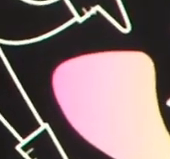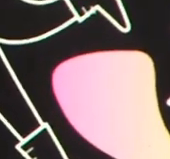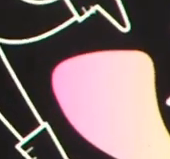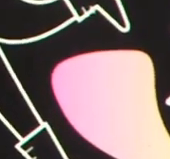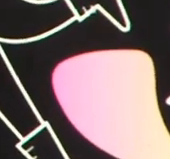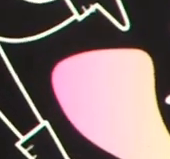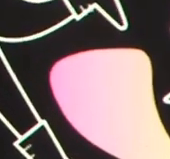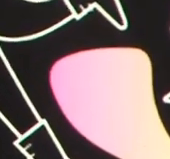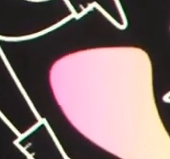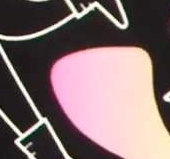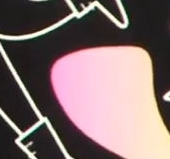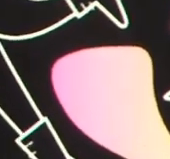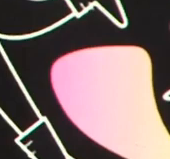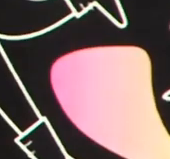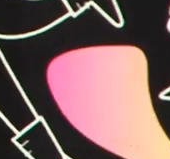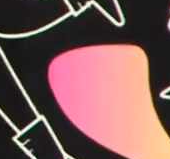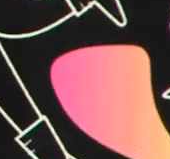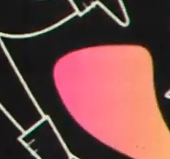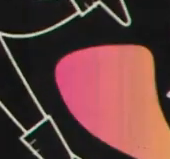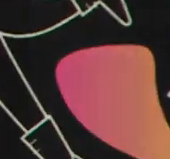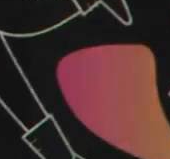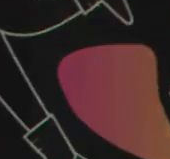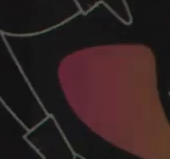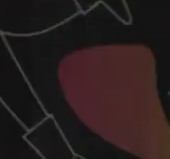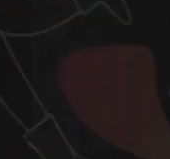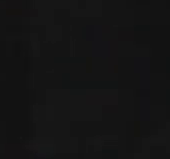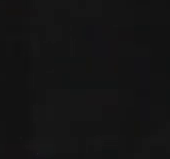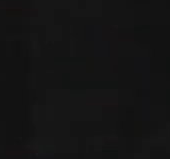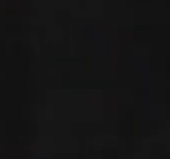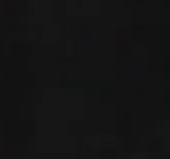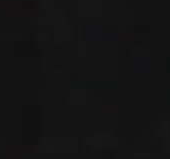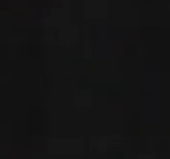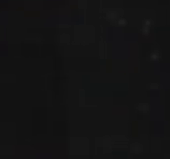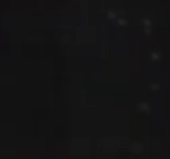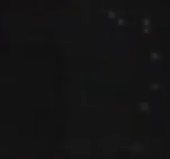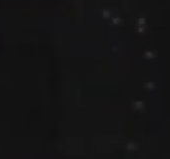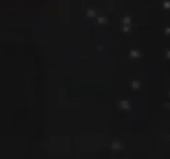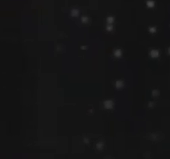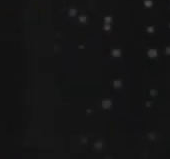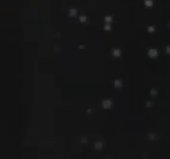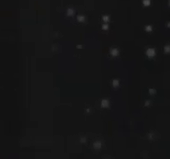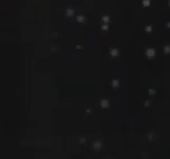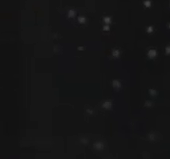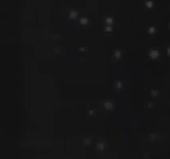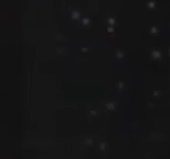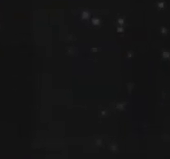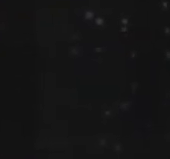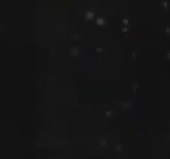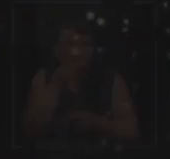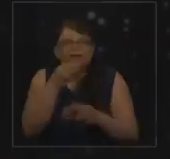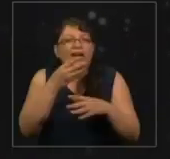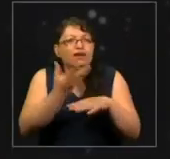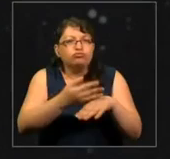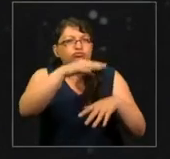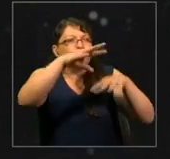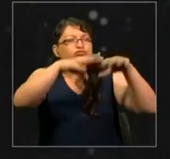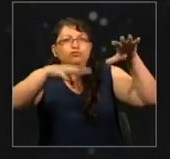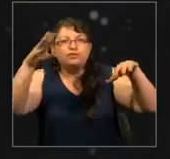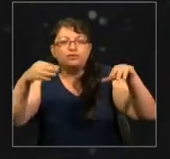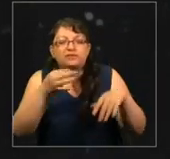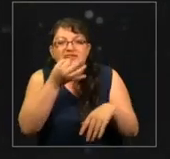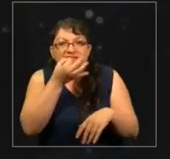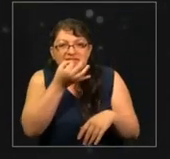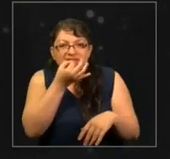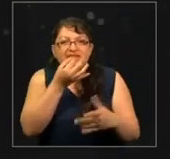un pequeño y hermoso lugar, un lugar de colinas verdes, de